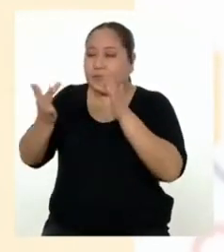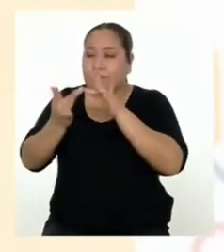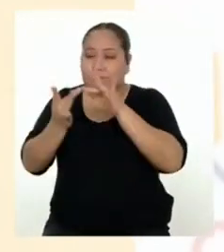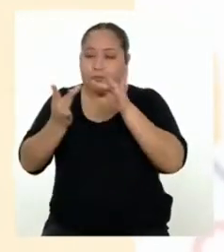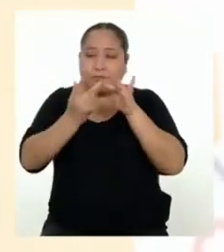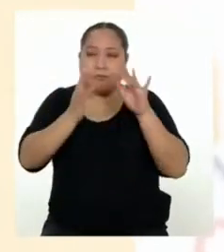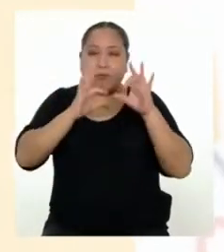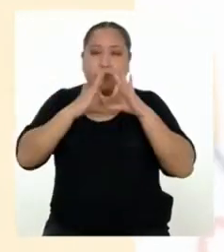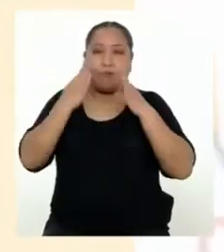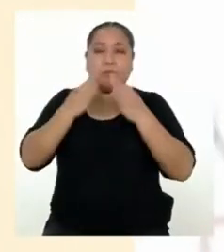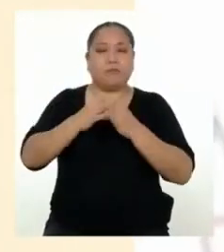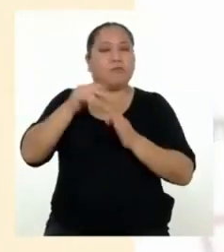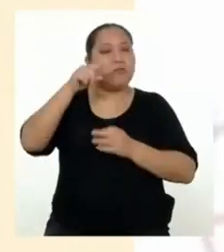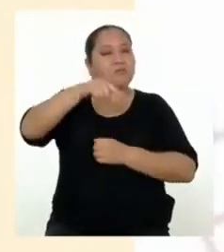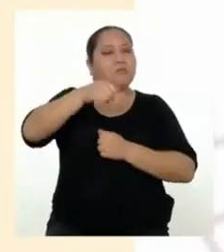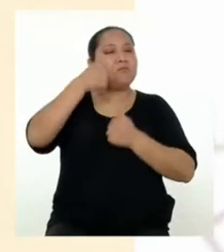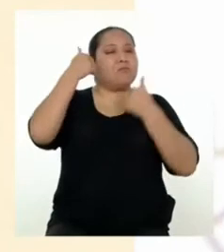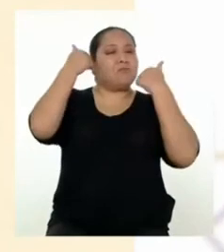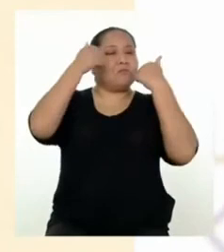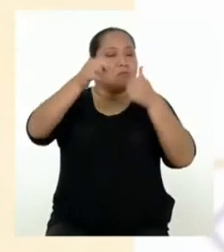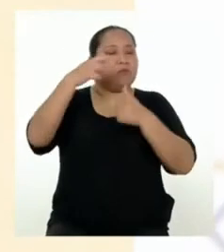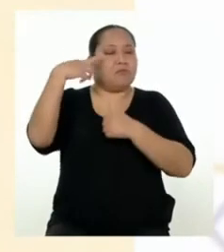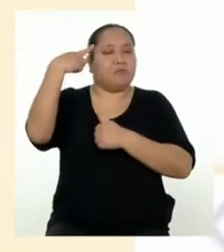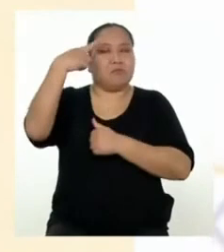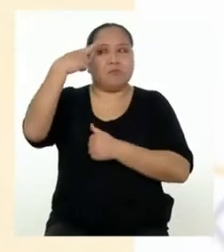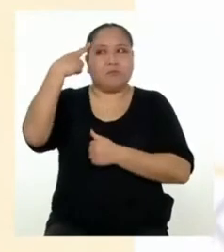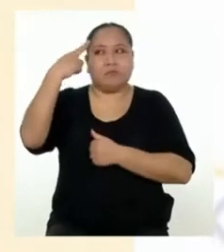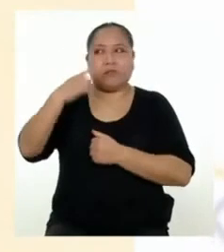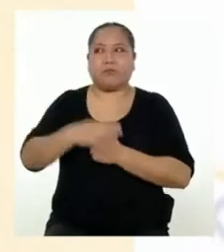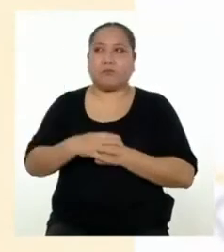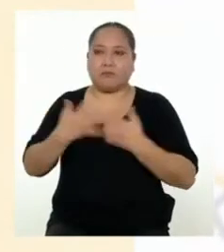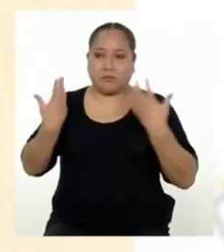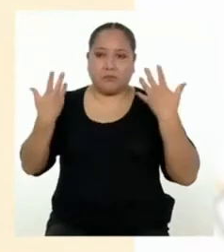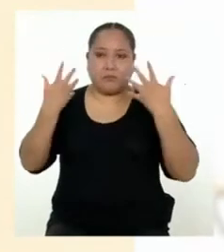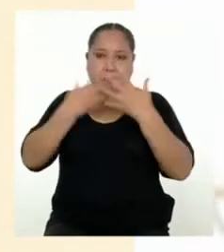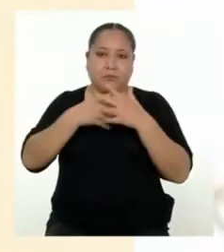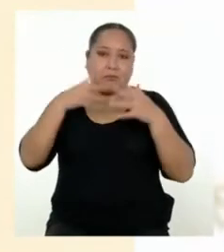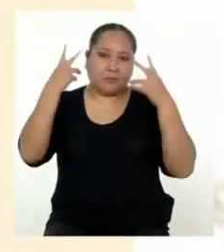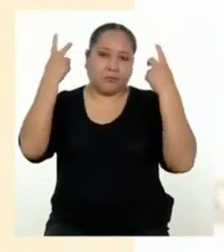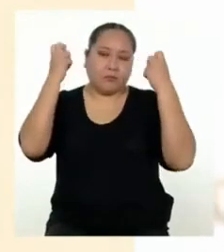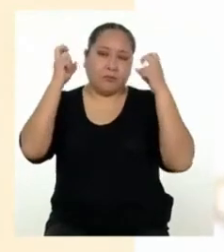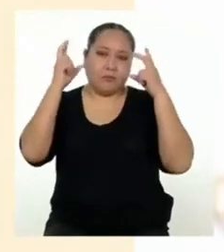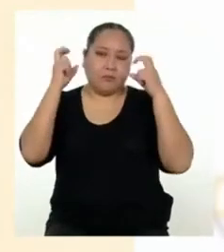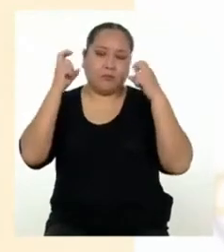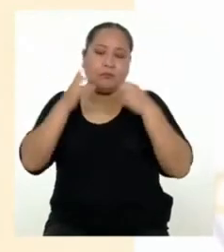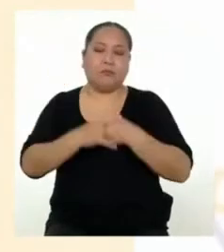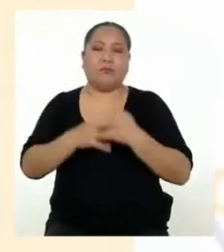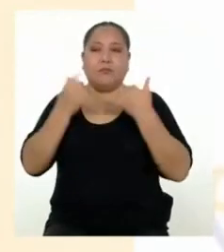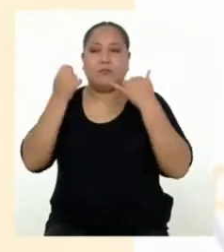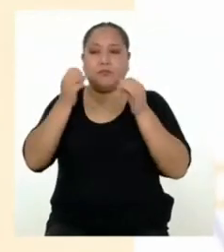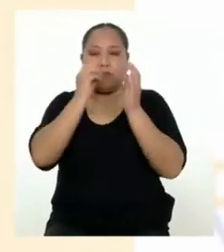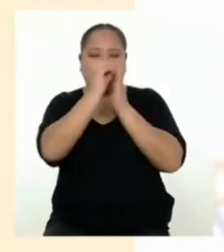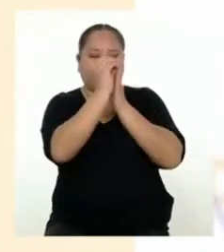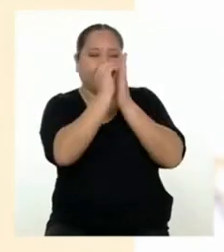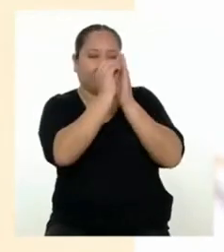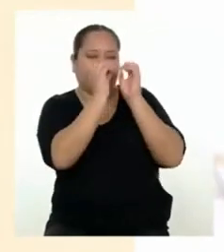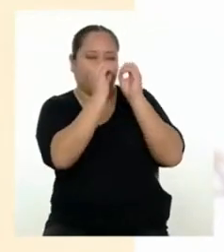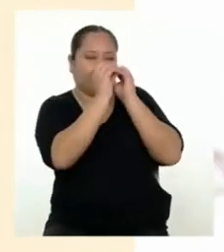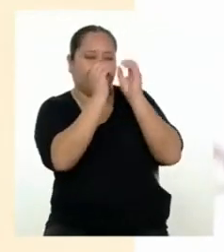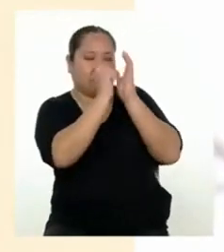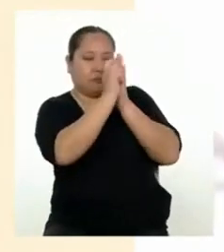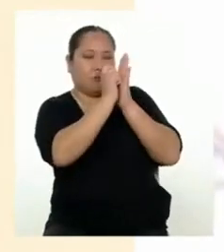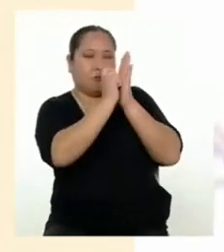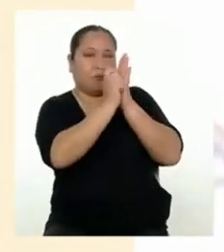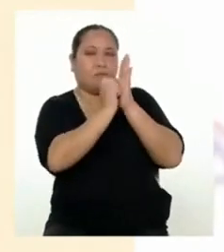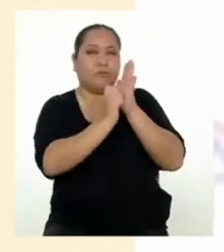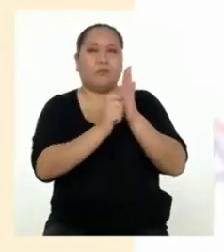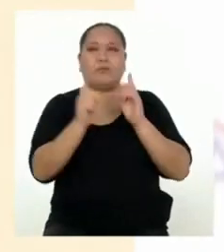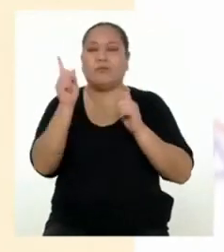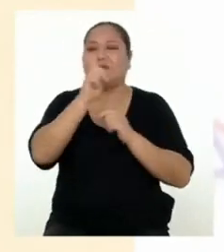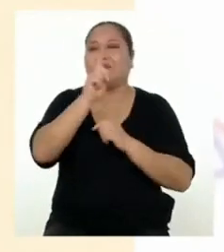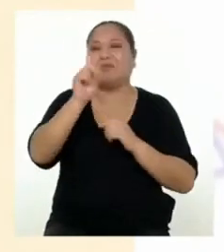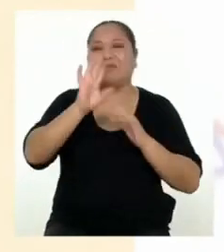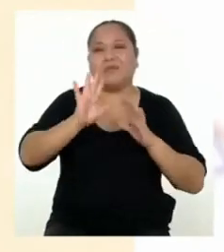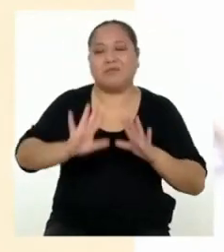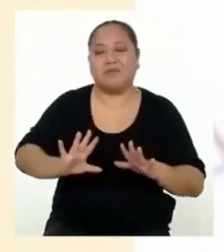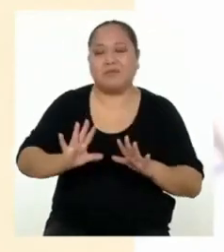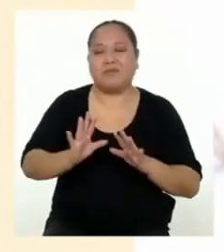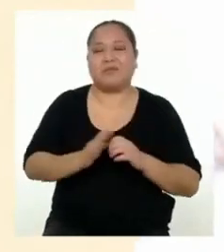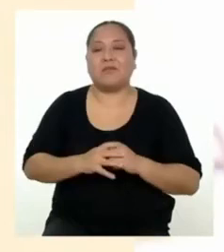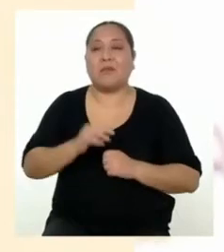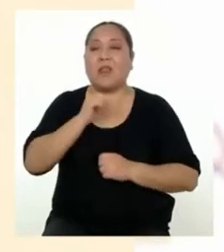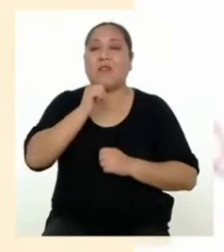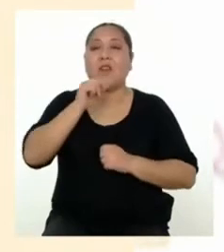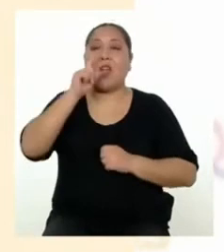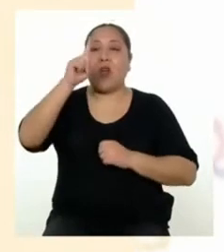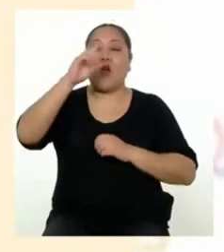Yanira. Es una excelente reflexión y muy acorde a nuestro tema. Ahora empezamos a redactarlo todo, ¿o no? Aún no, Yanira.